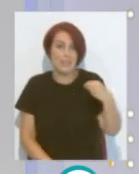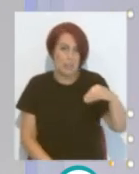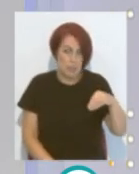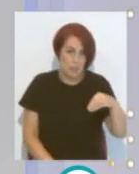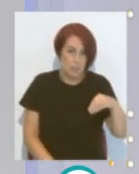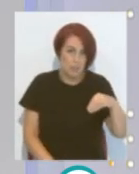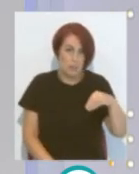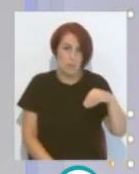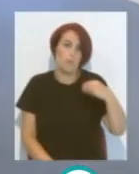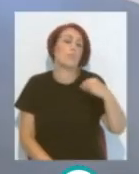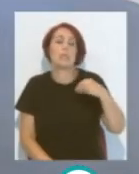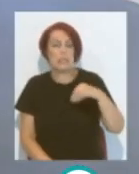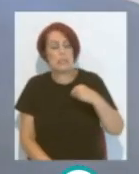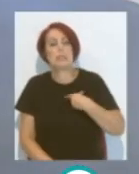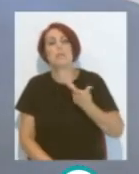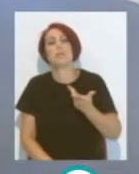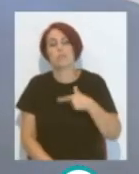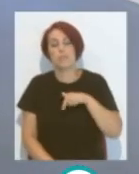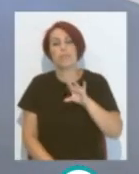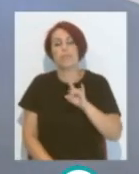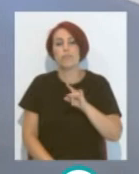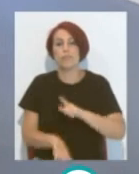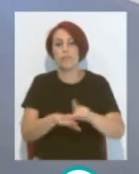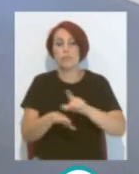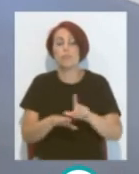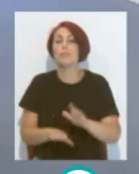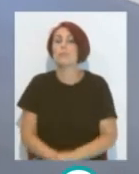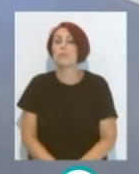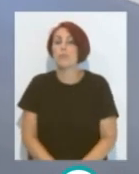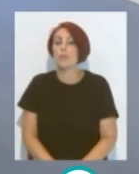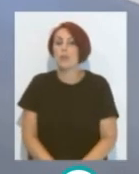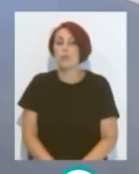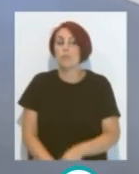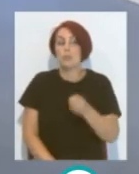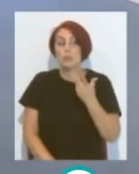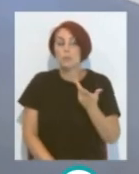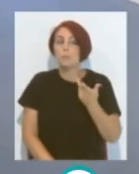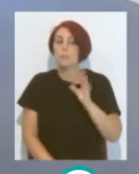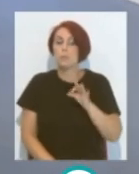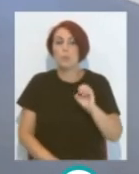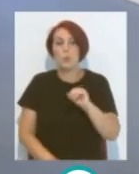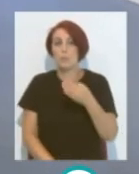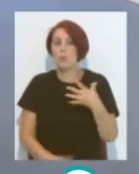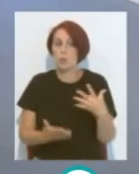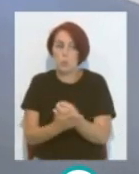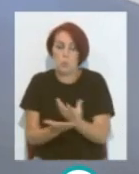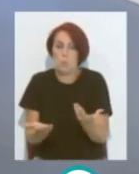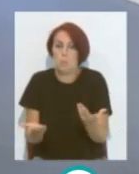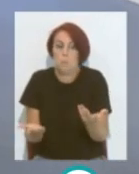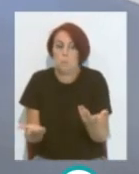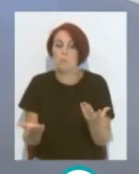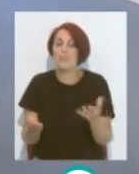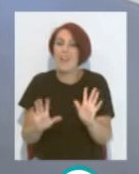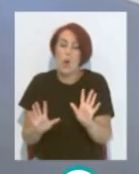presidente De la Unión Deportiva Que bueno La verdad Que los clubes Estarán todos Tendrán su veto Y